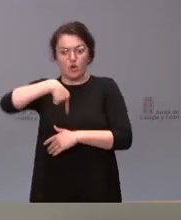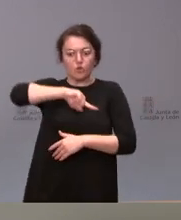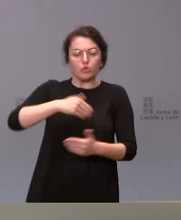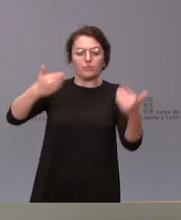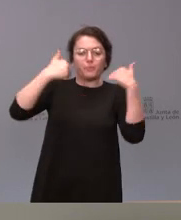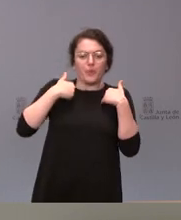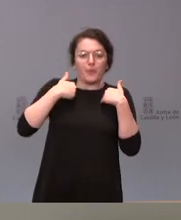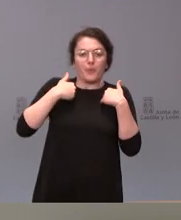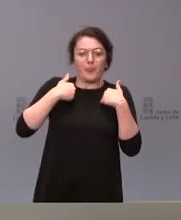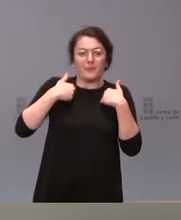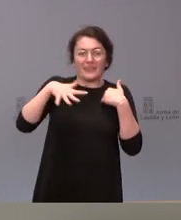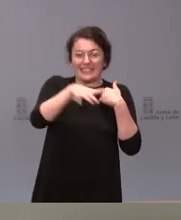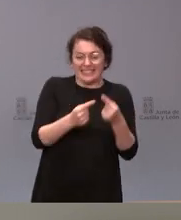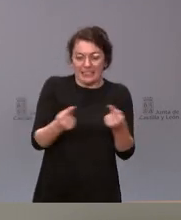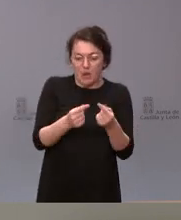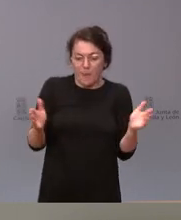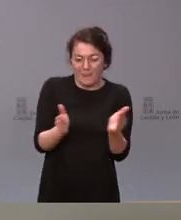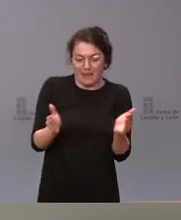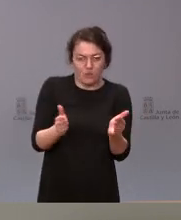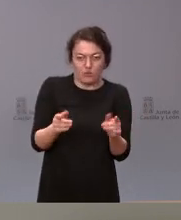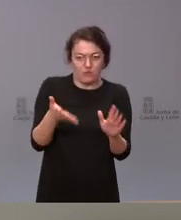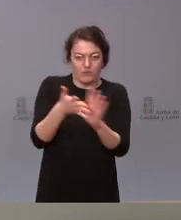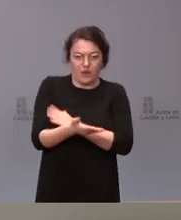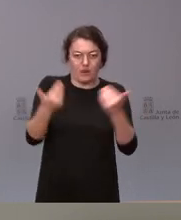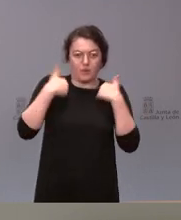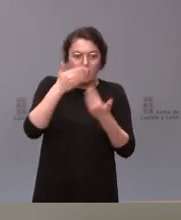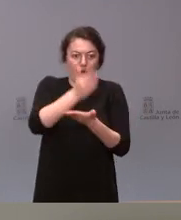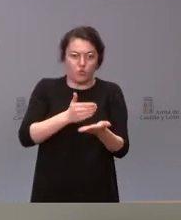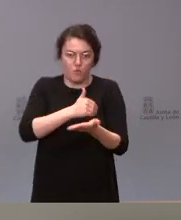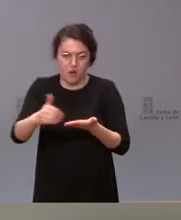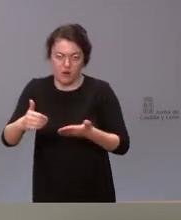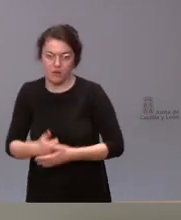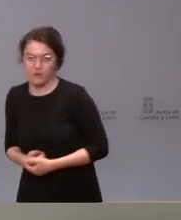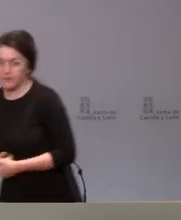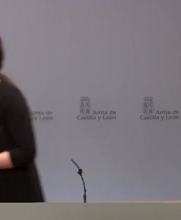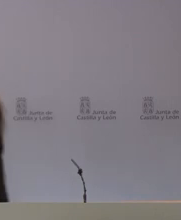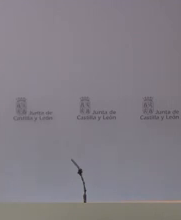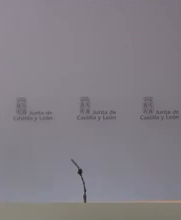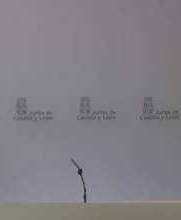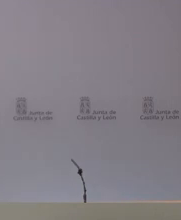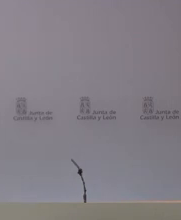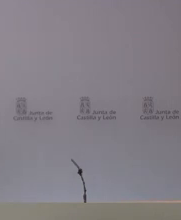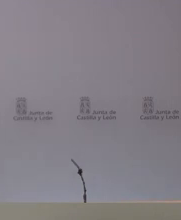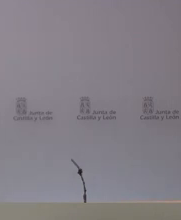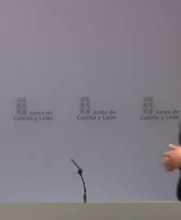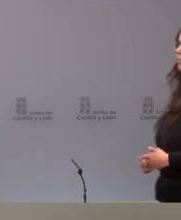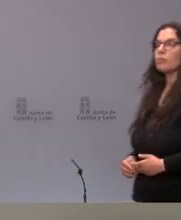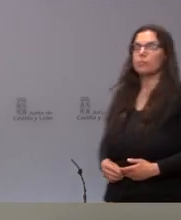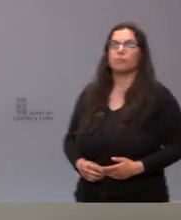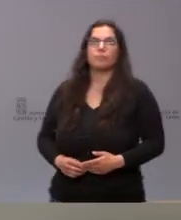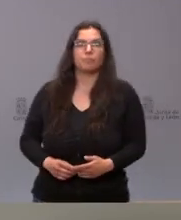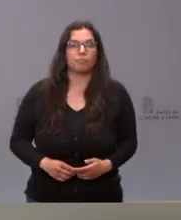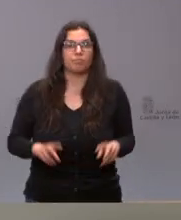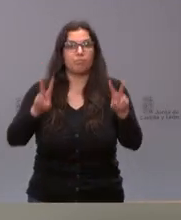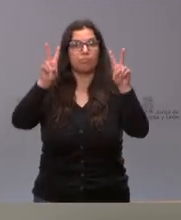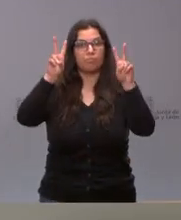que son los de ámbito estrictamente autonómico el tema de las manifestaciones que